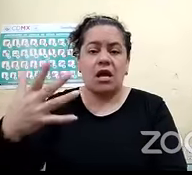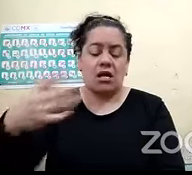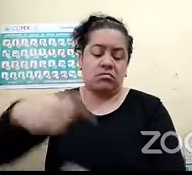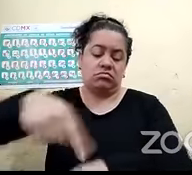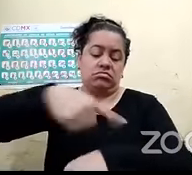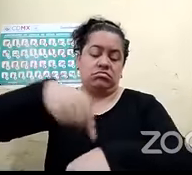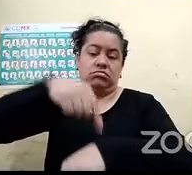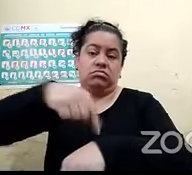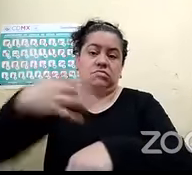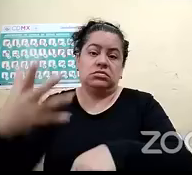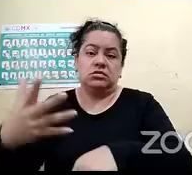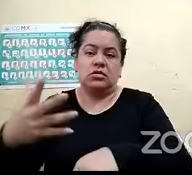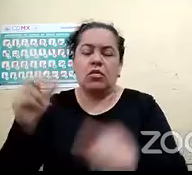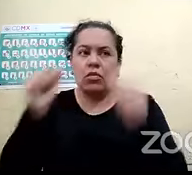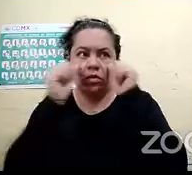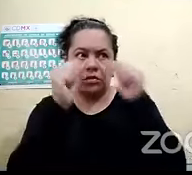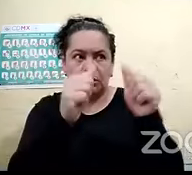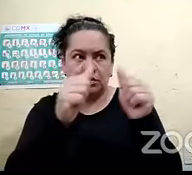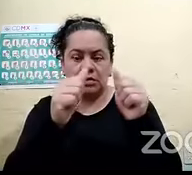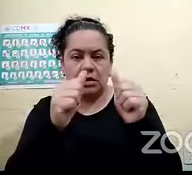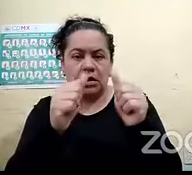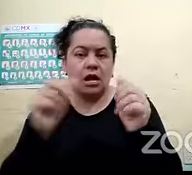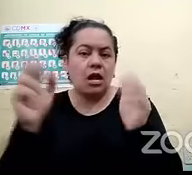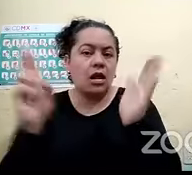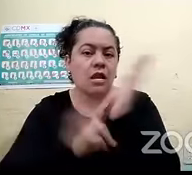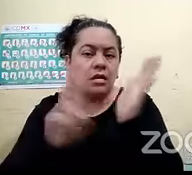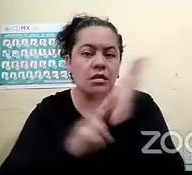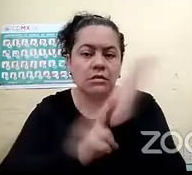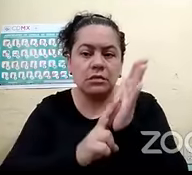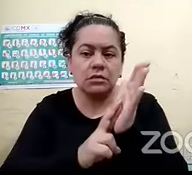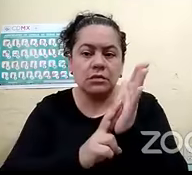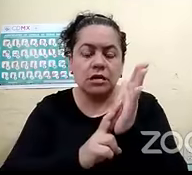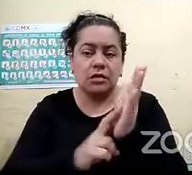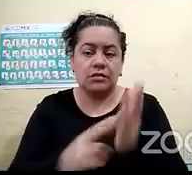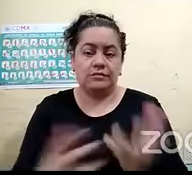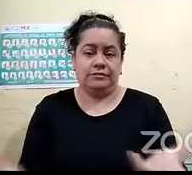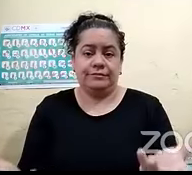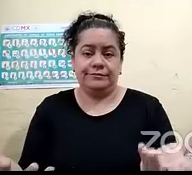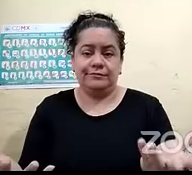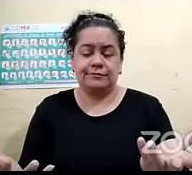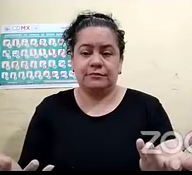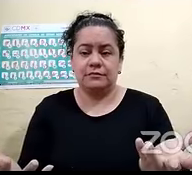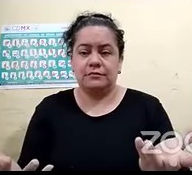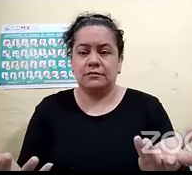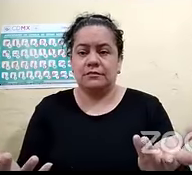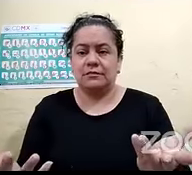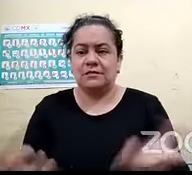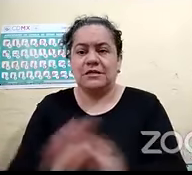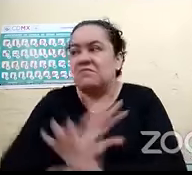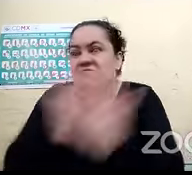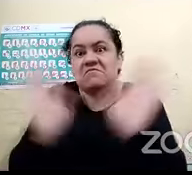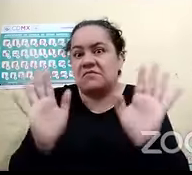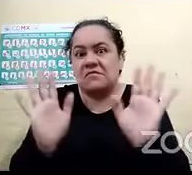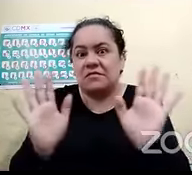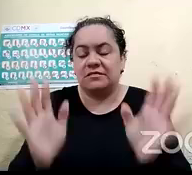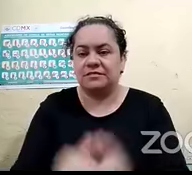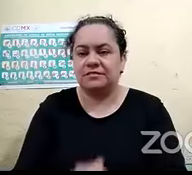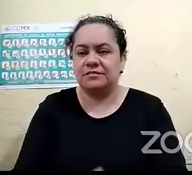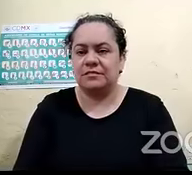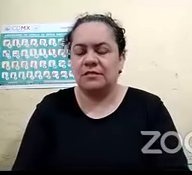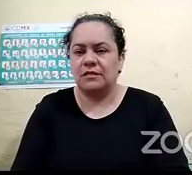atenta a la alarma y sí y es todo incluso una vez